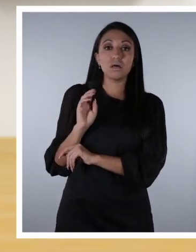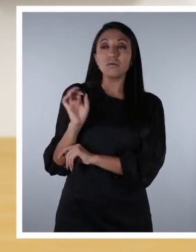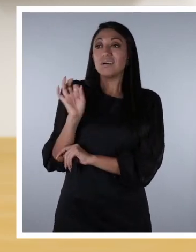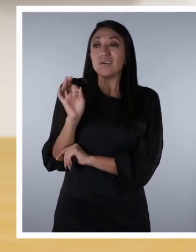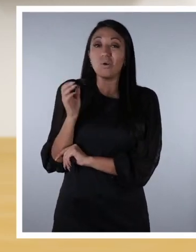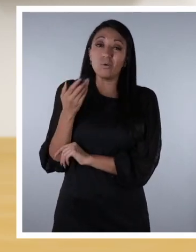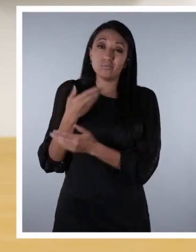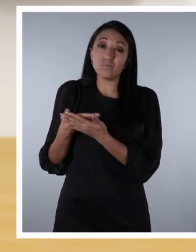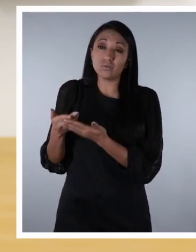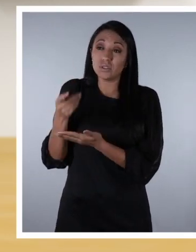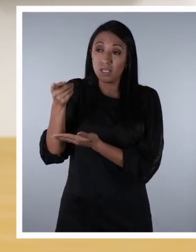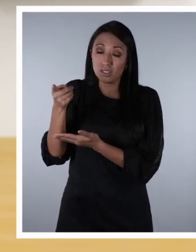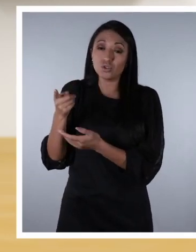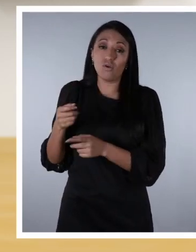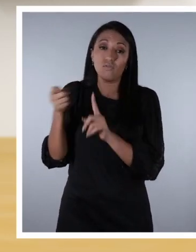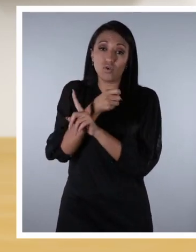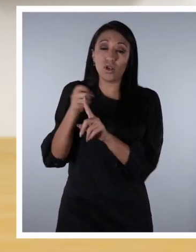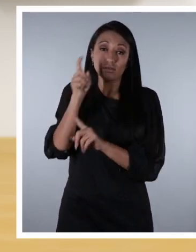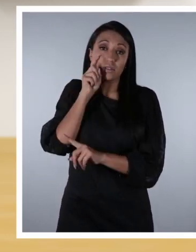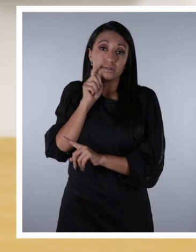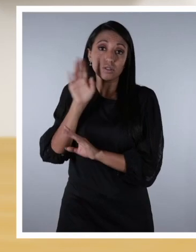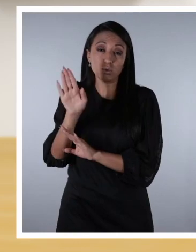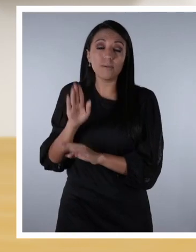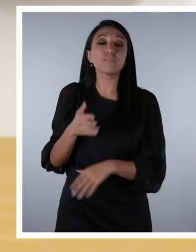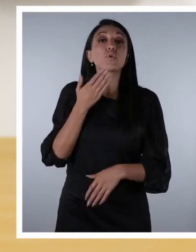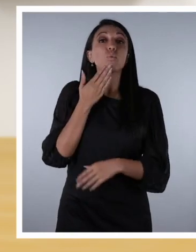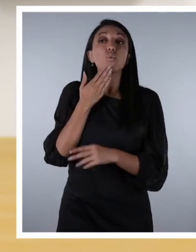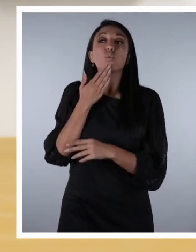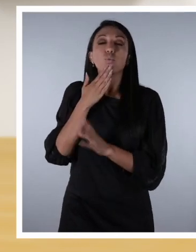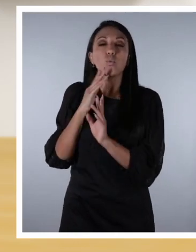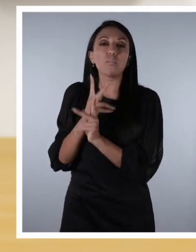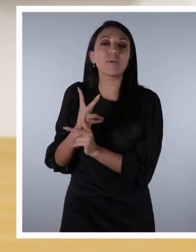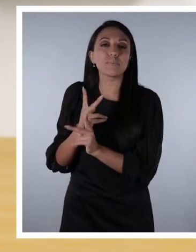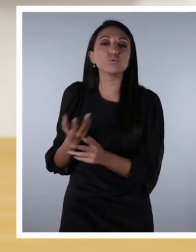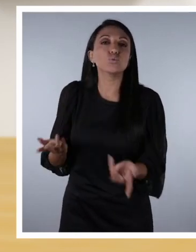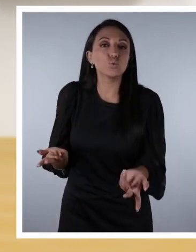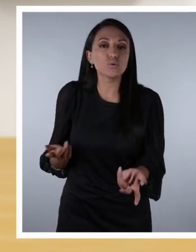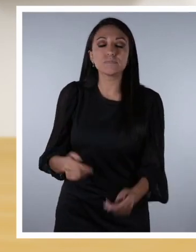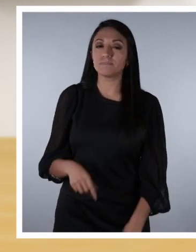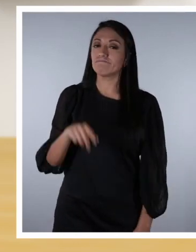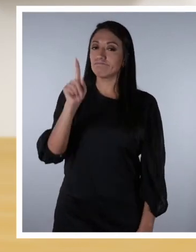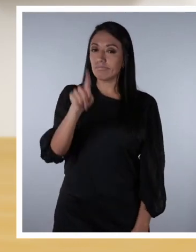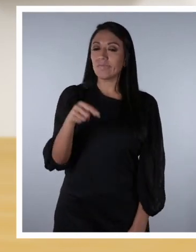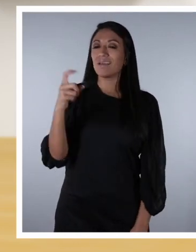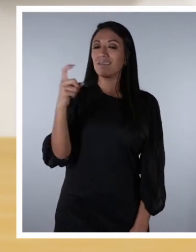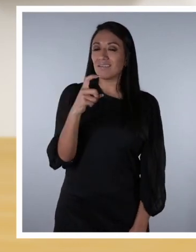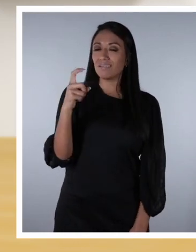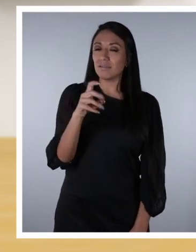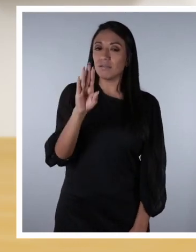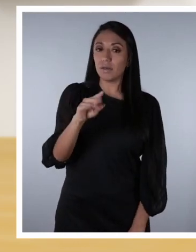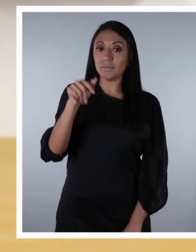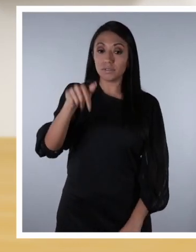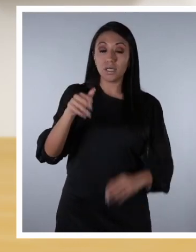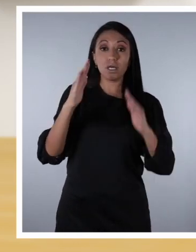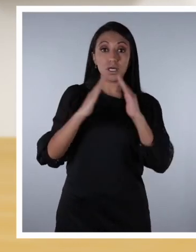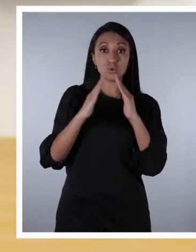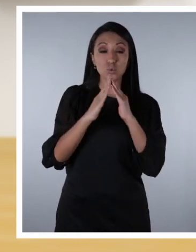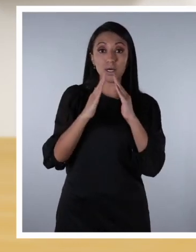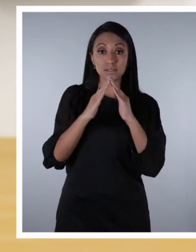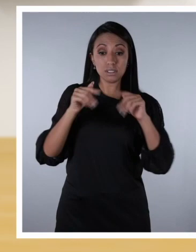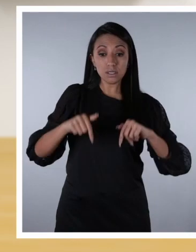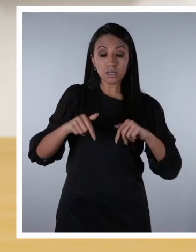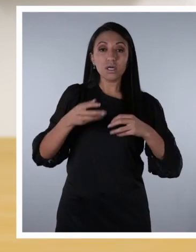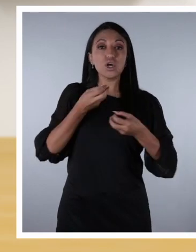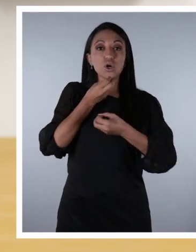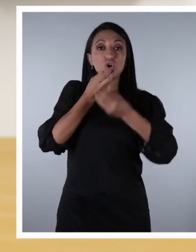amenazas, etc. Para prevenir estos escenarios de violencia es necesario crear en casa espacios